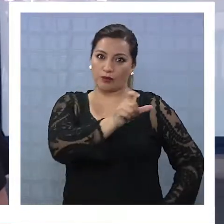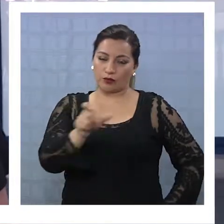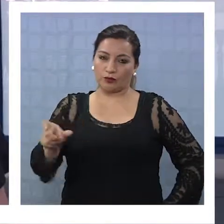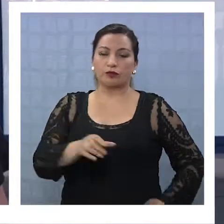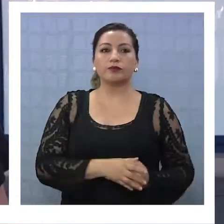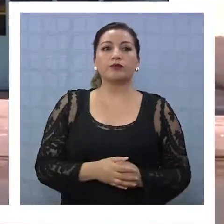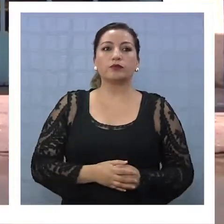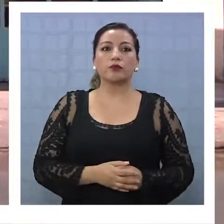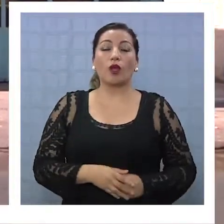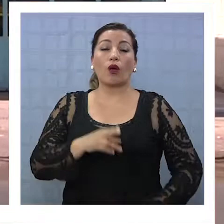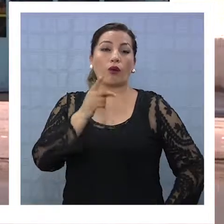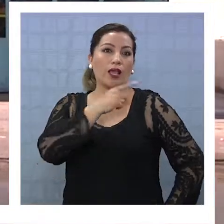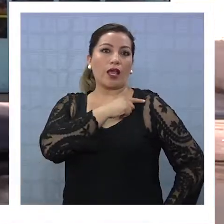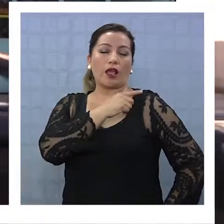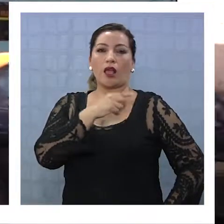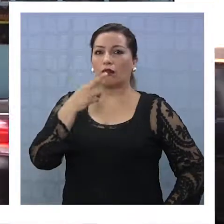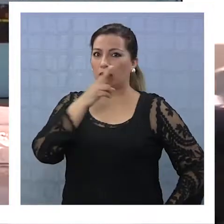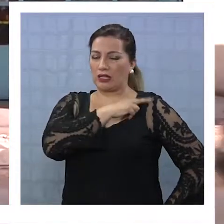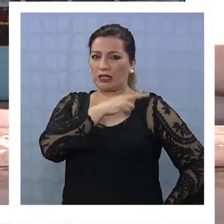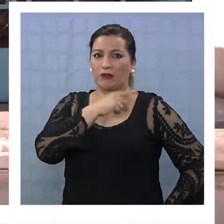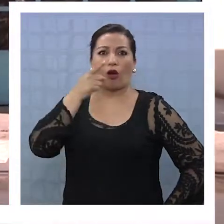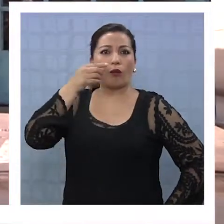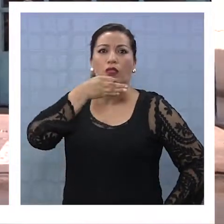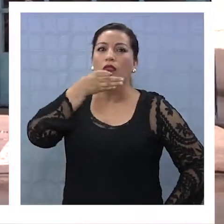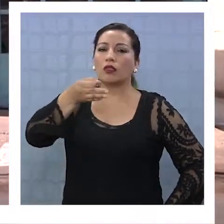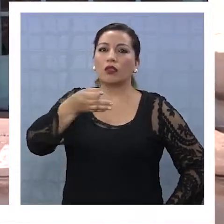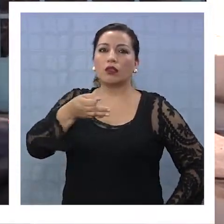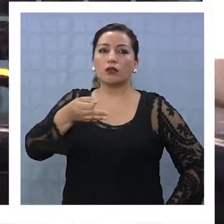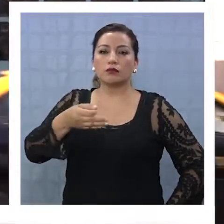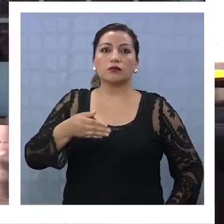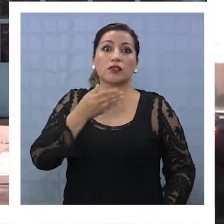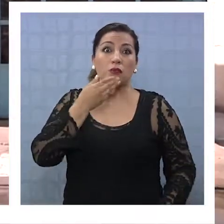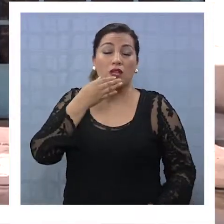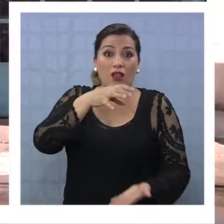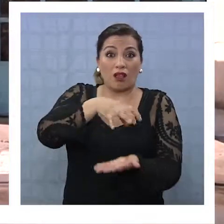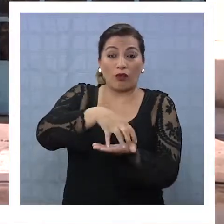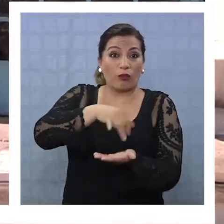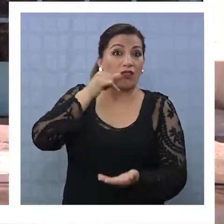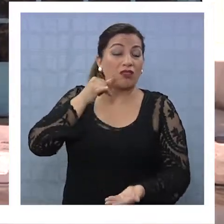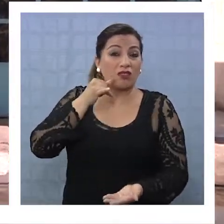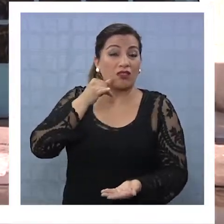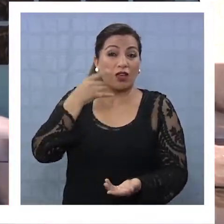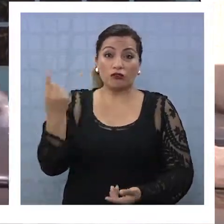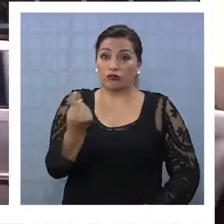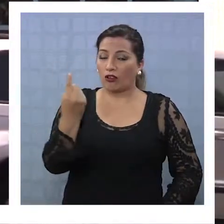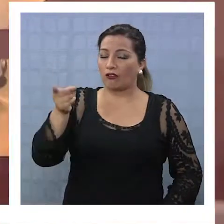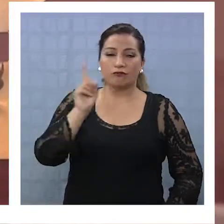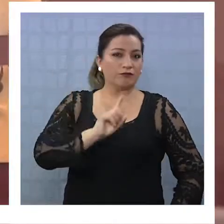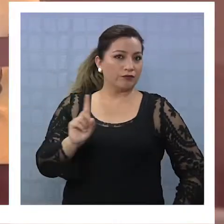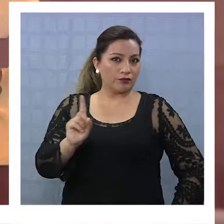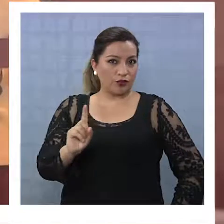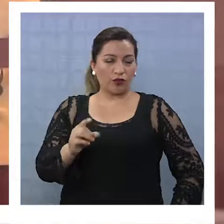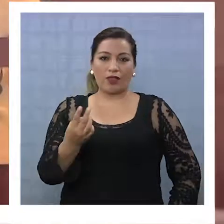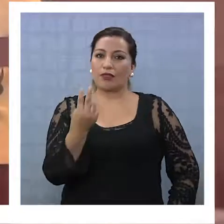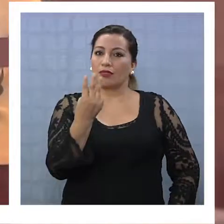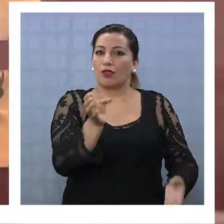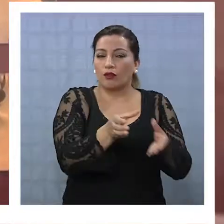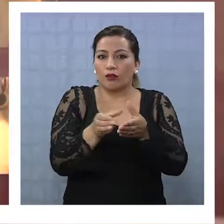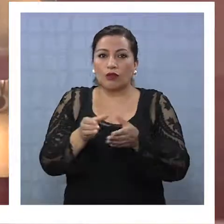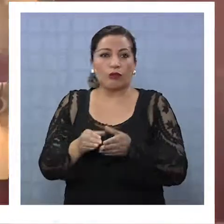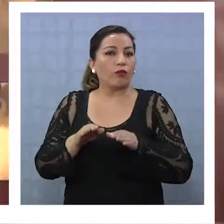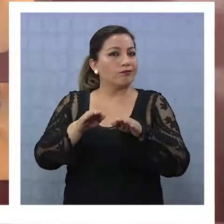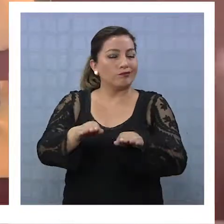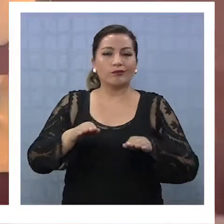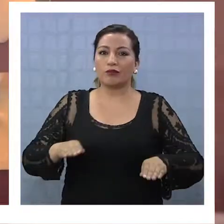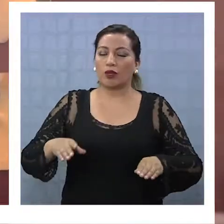y de la gente. Por último, Ruiz aclaró que el cierre de este cuartel no dejará desprotegida la ciudad y que las 10 compañías que funcionan en